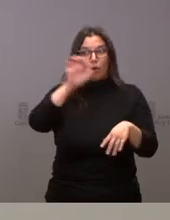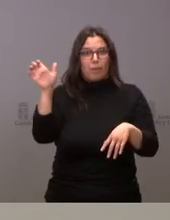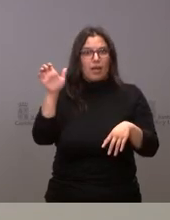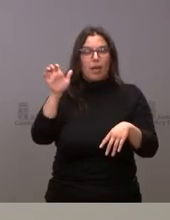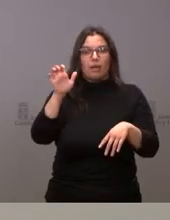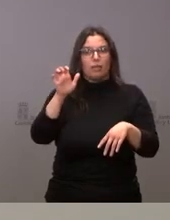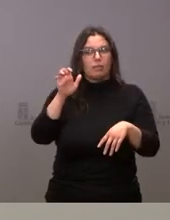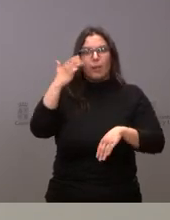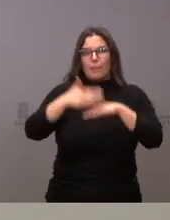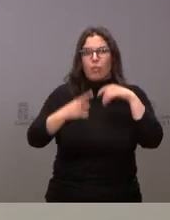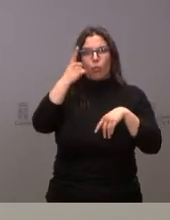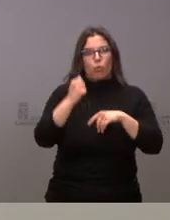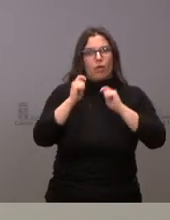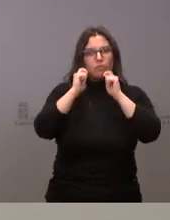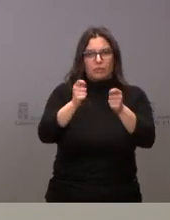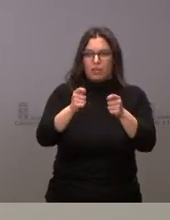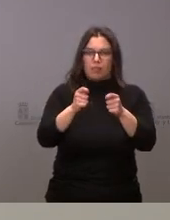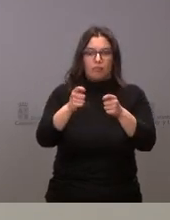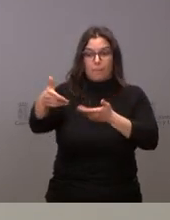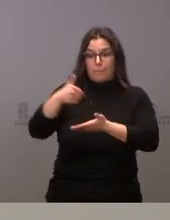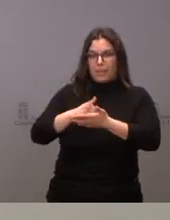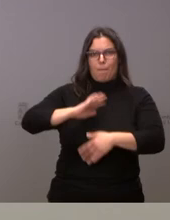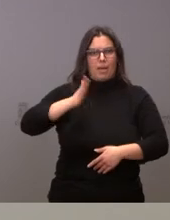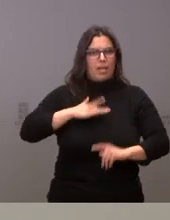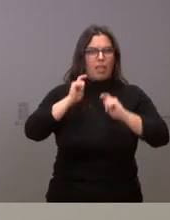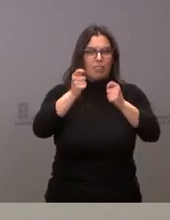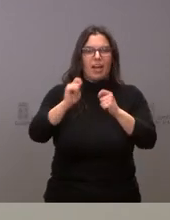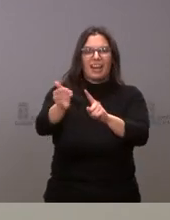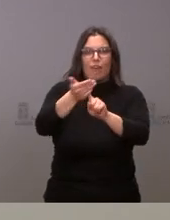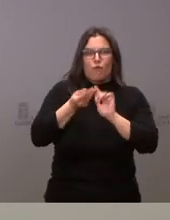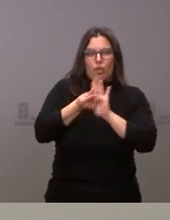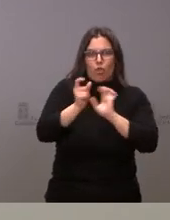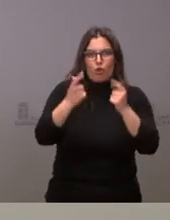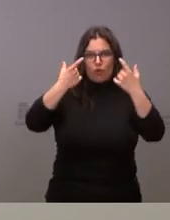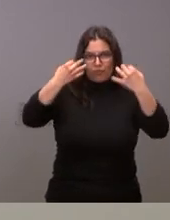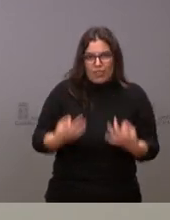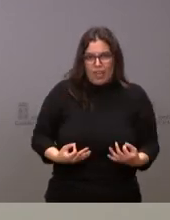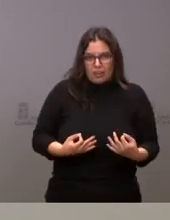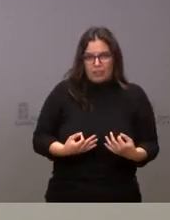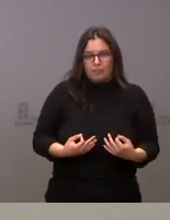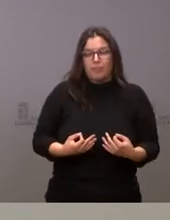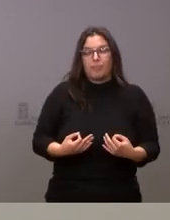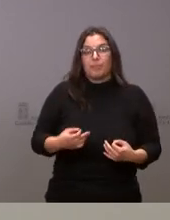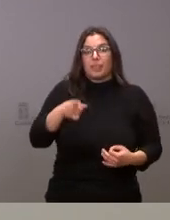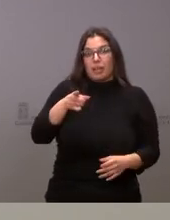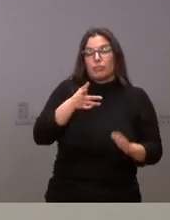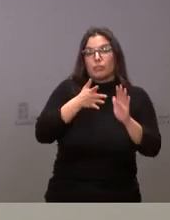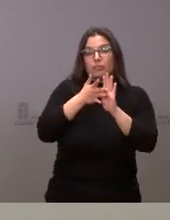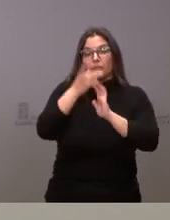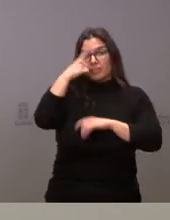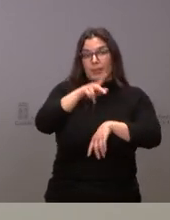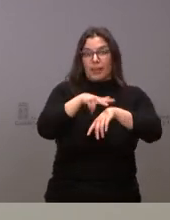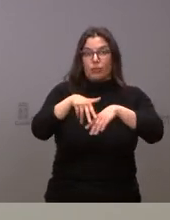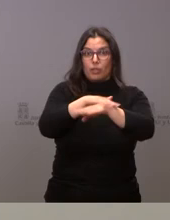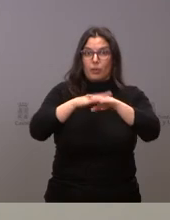por tanto en el plazo de un día desde la absolutud se concederá la condición de refugiado esto saben ustedes que la delegación del gobierno está